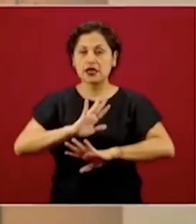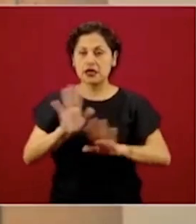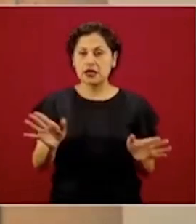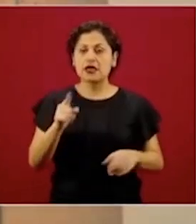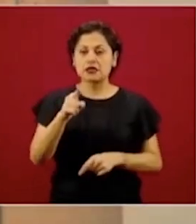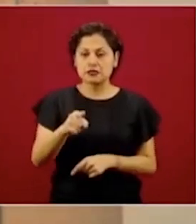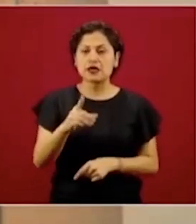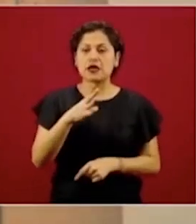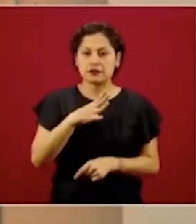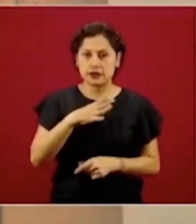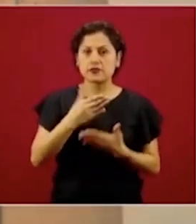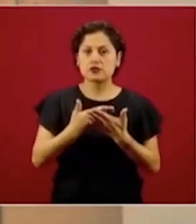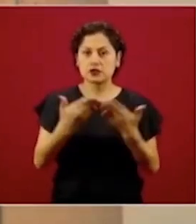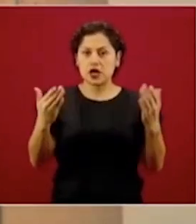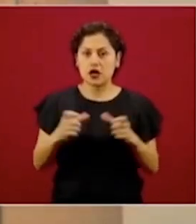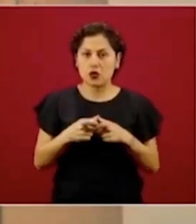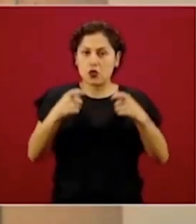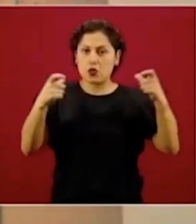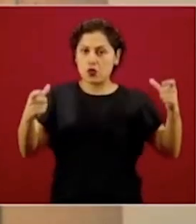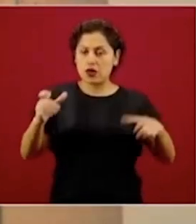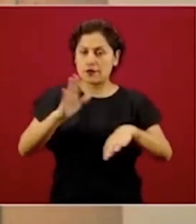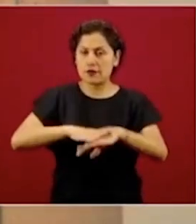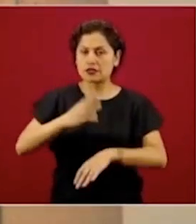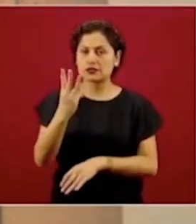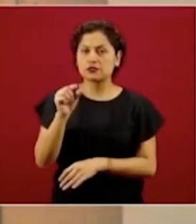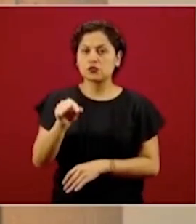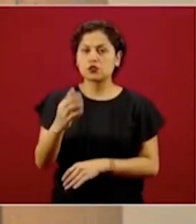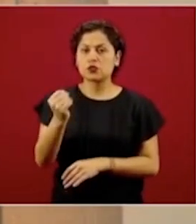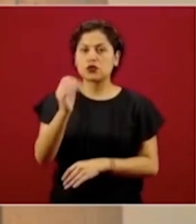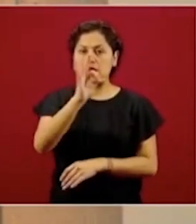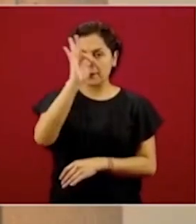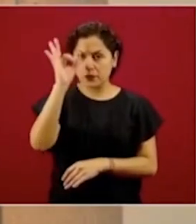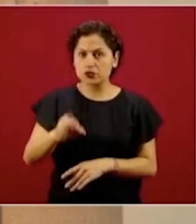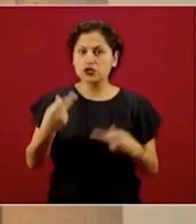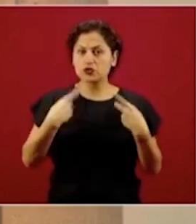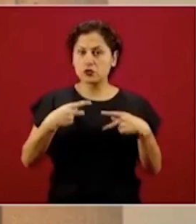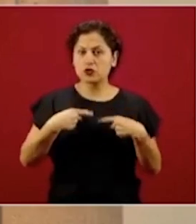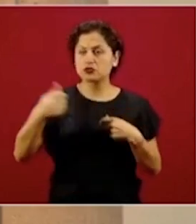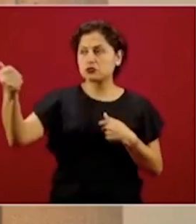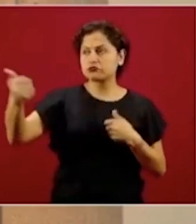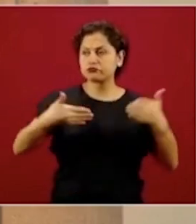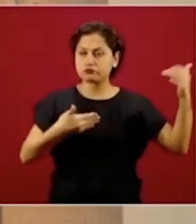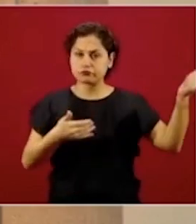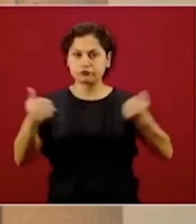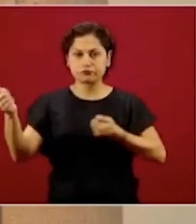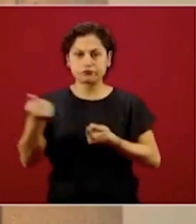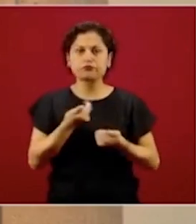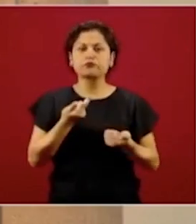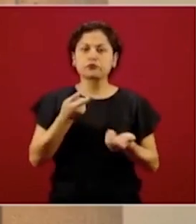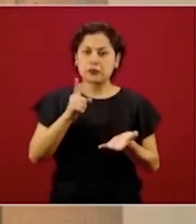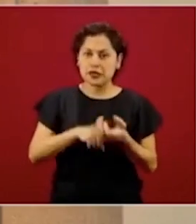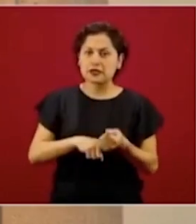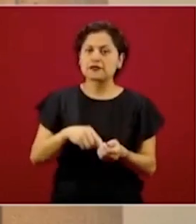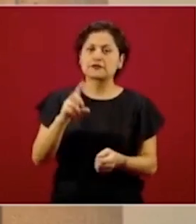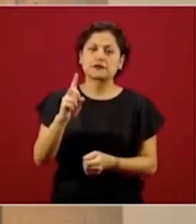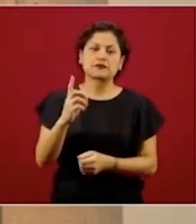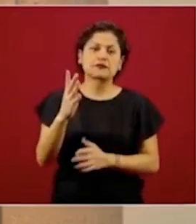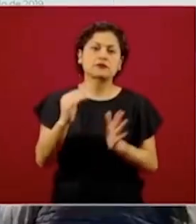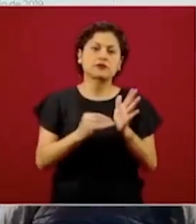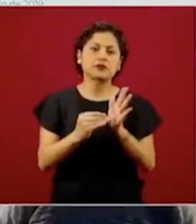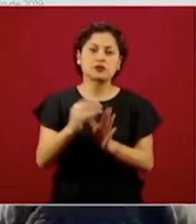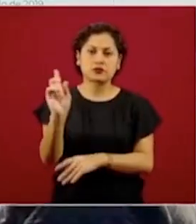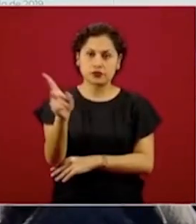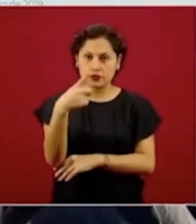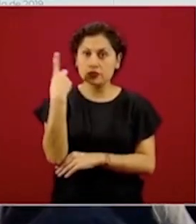pasado, ya subimos a 3.9 por ciento en este segmento, captamos 364 millones de dólares en un primer trimestre,